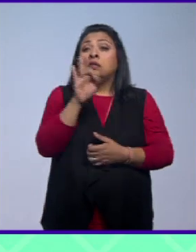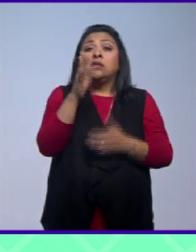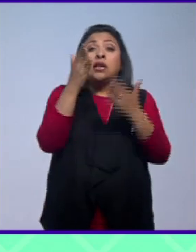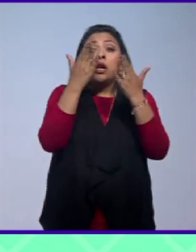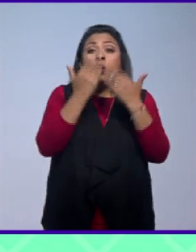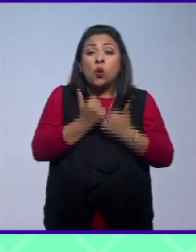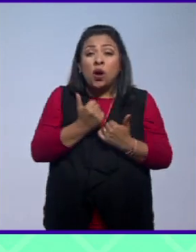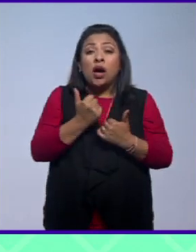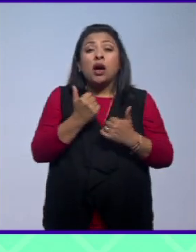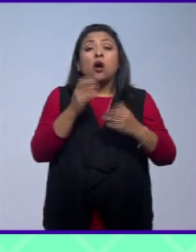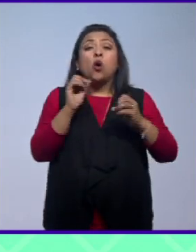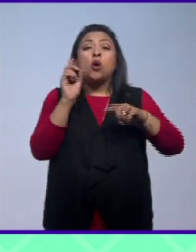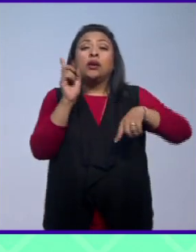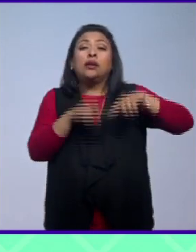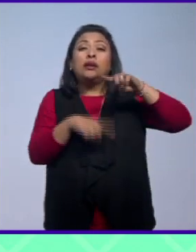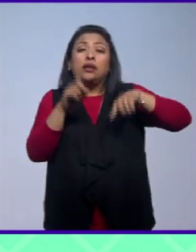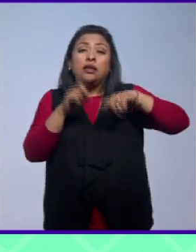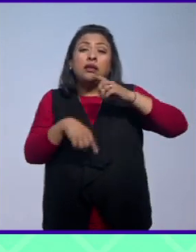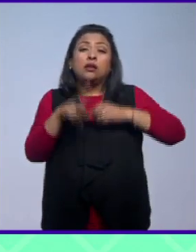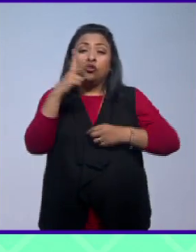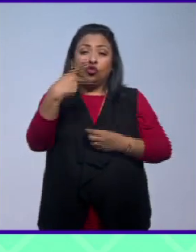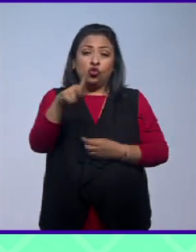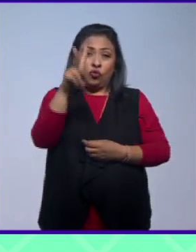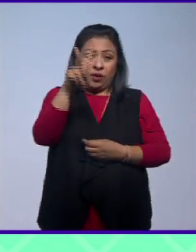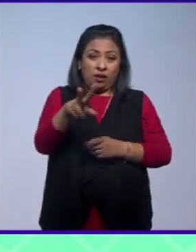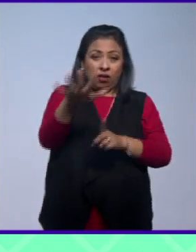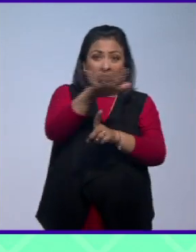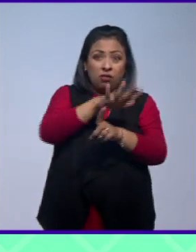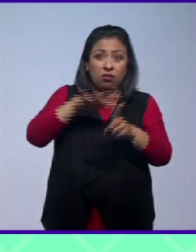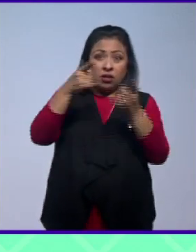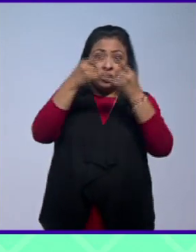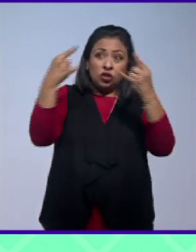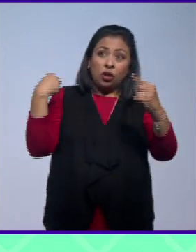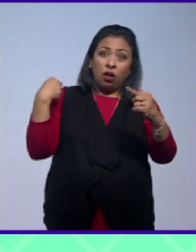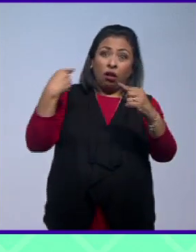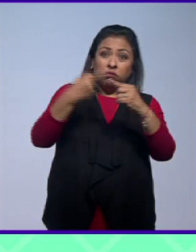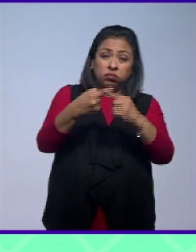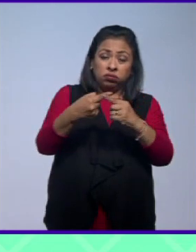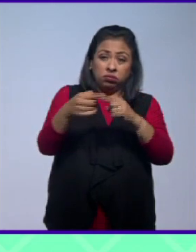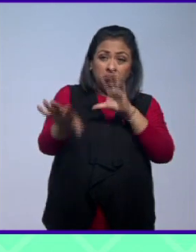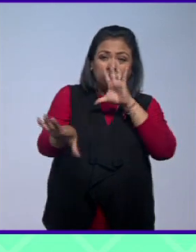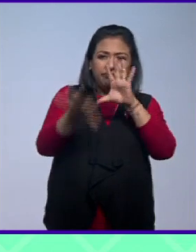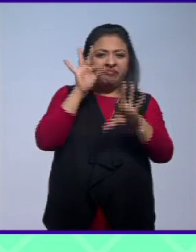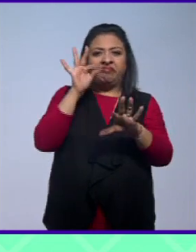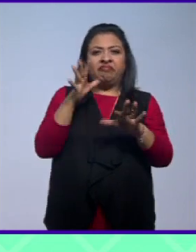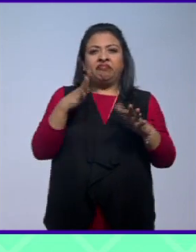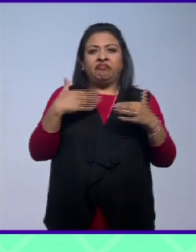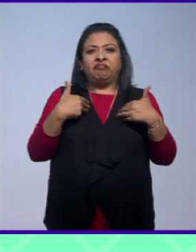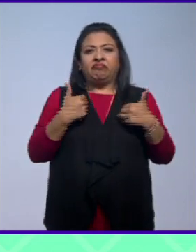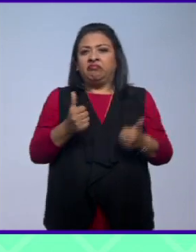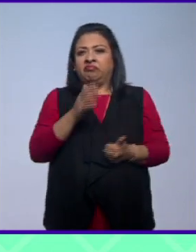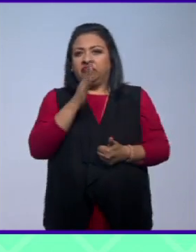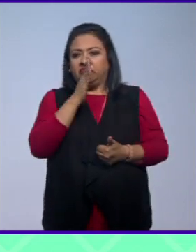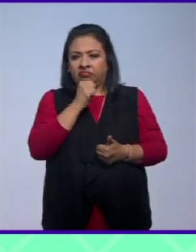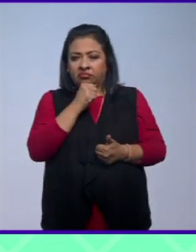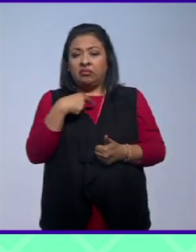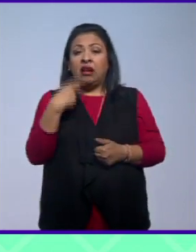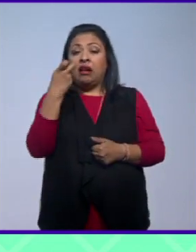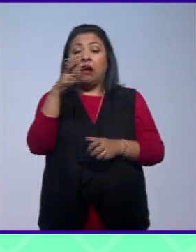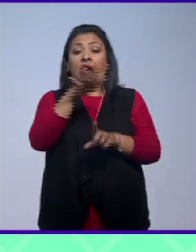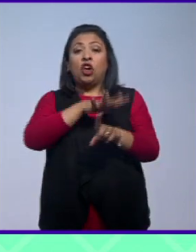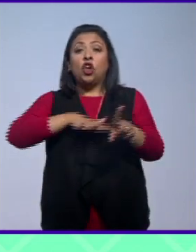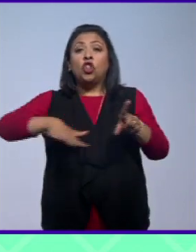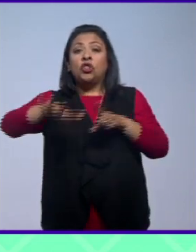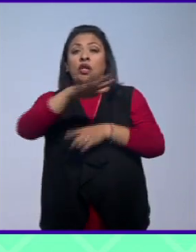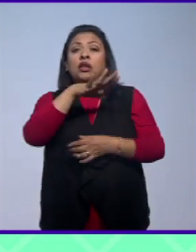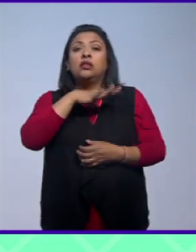se le extrae de su realidad histórica y de su específico contexto